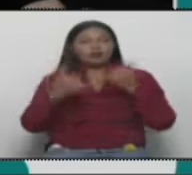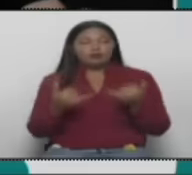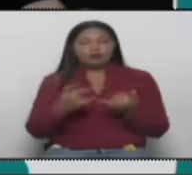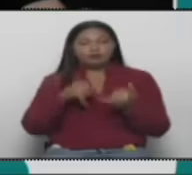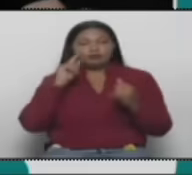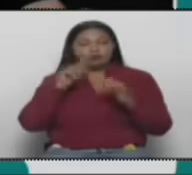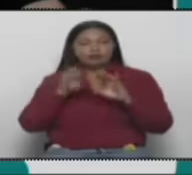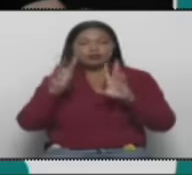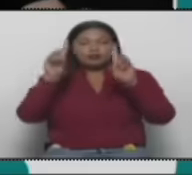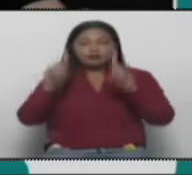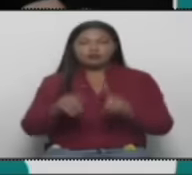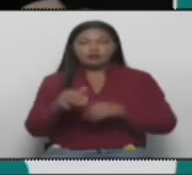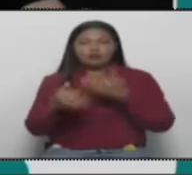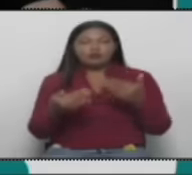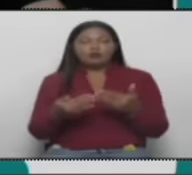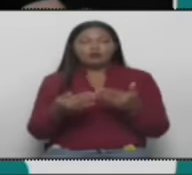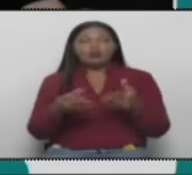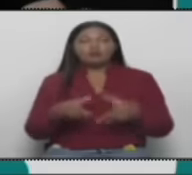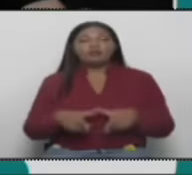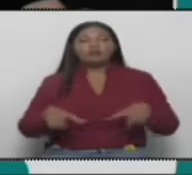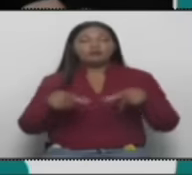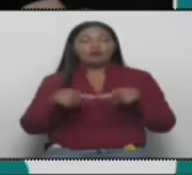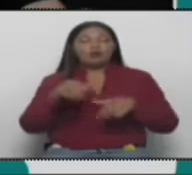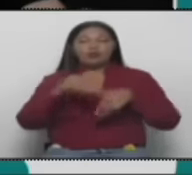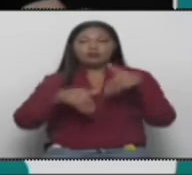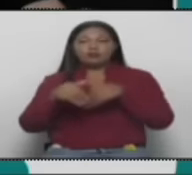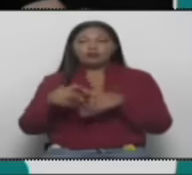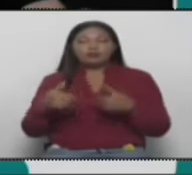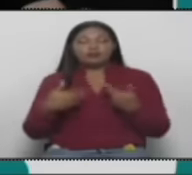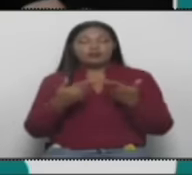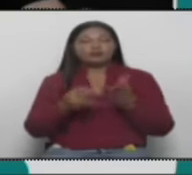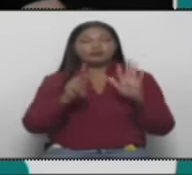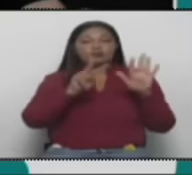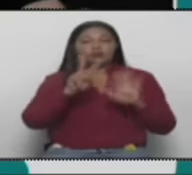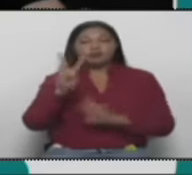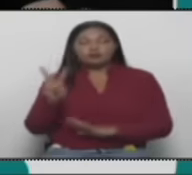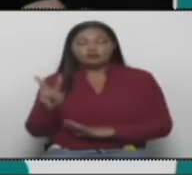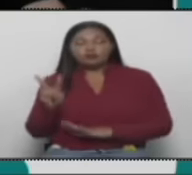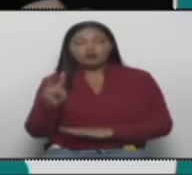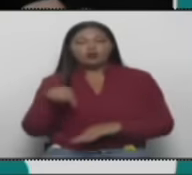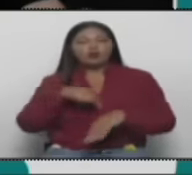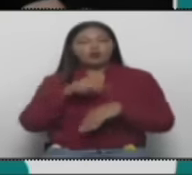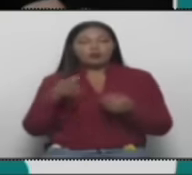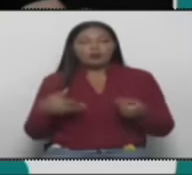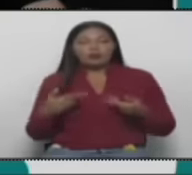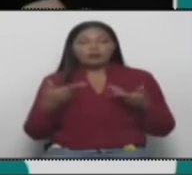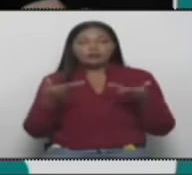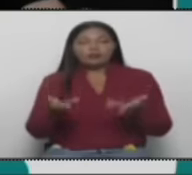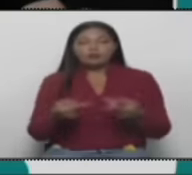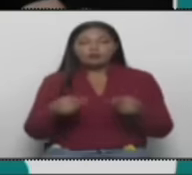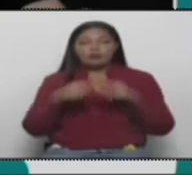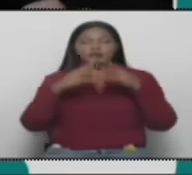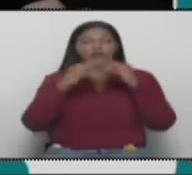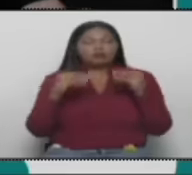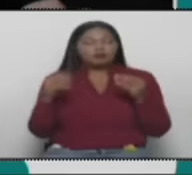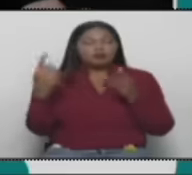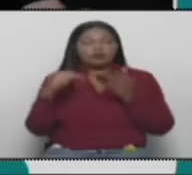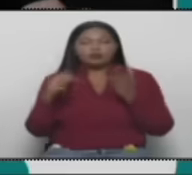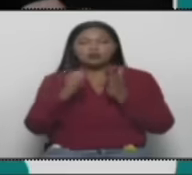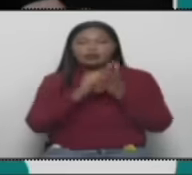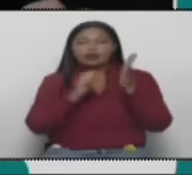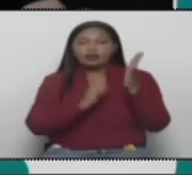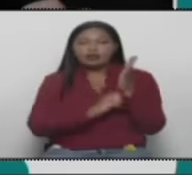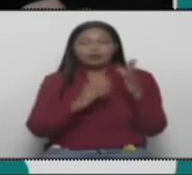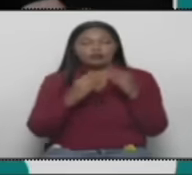decisión de la sala electoral dándole 72 horas para que entregue todas las actas de